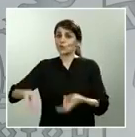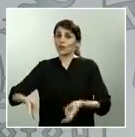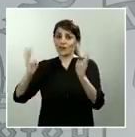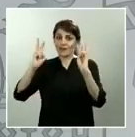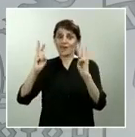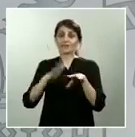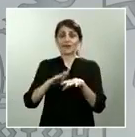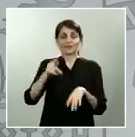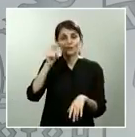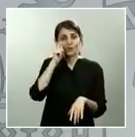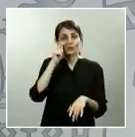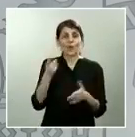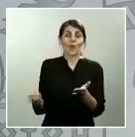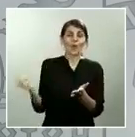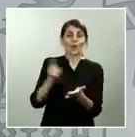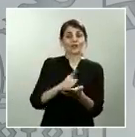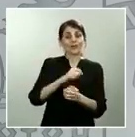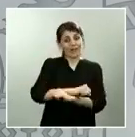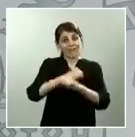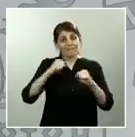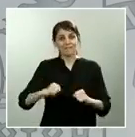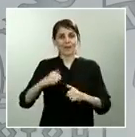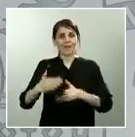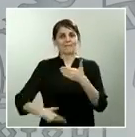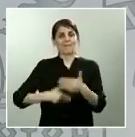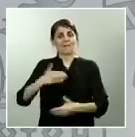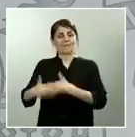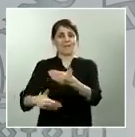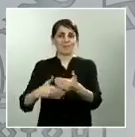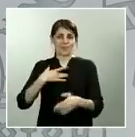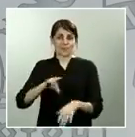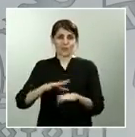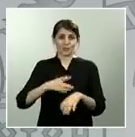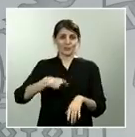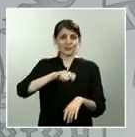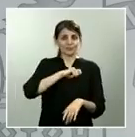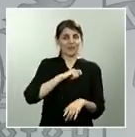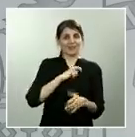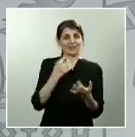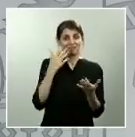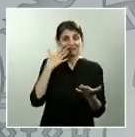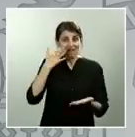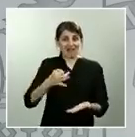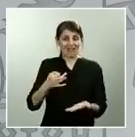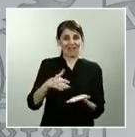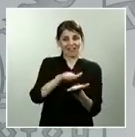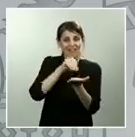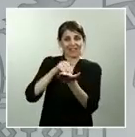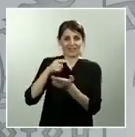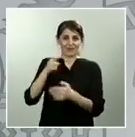que tenemos en nuestro país que disfrutamos y que todos estamos deseando de poder plantear